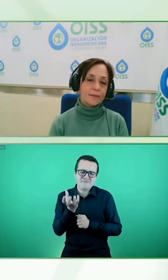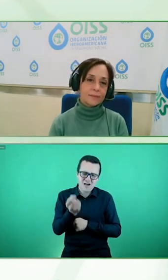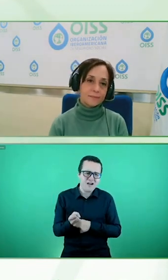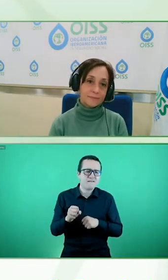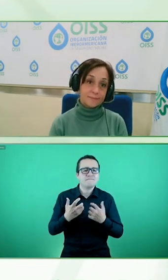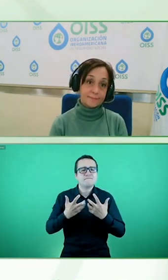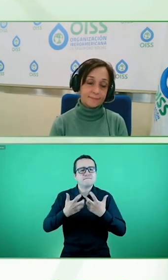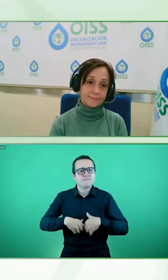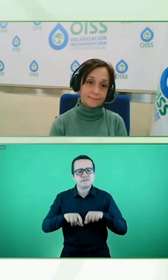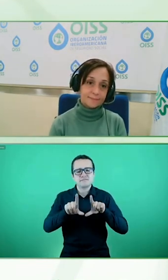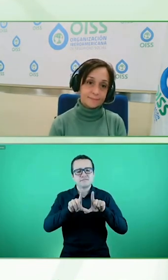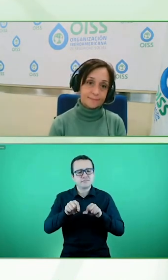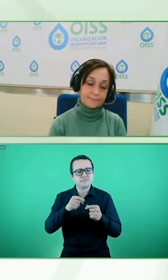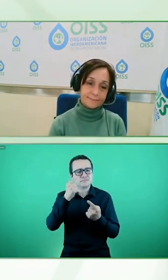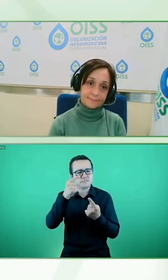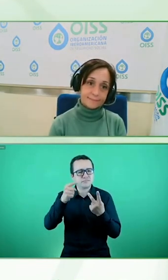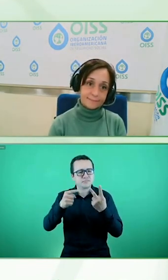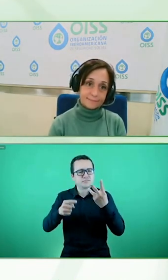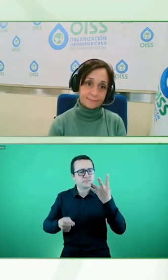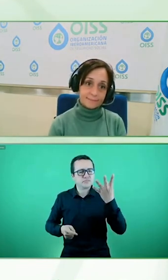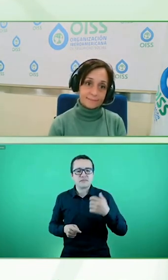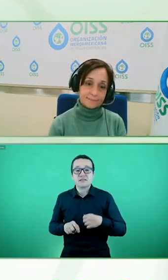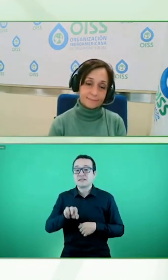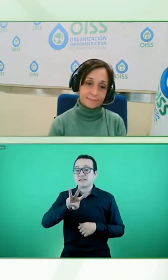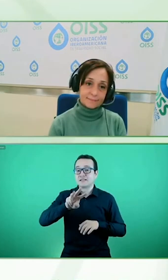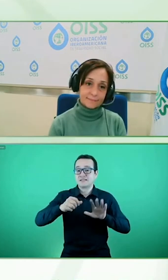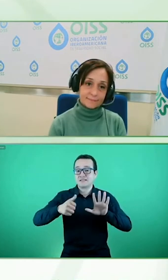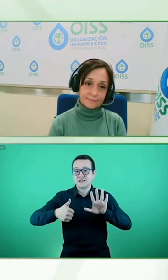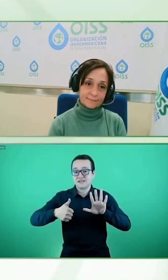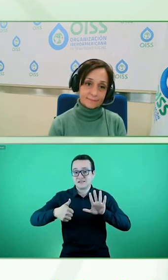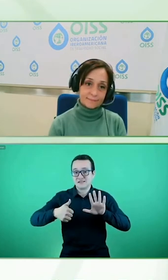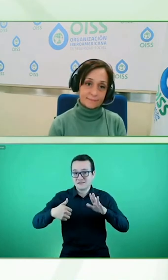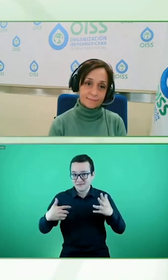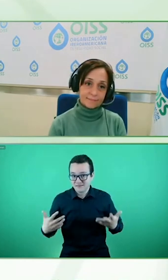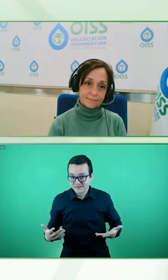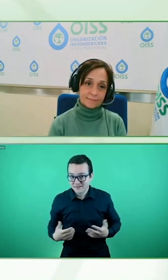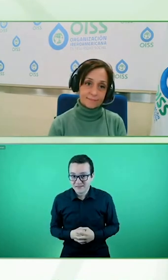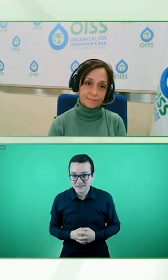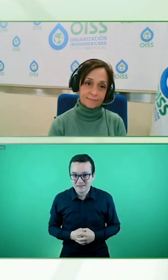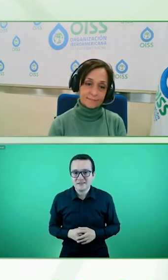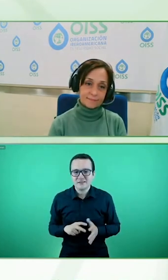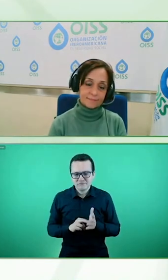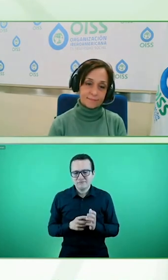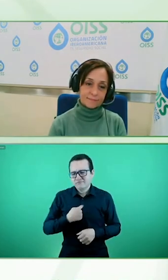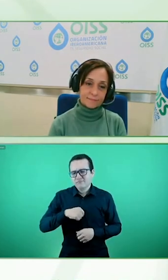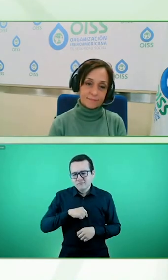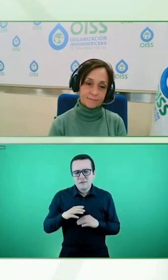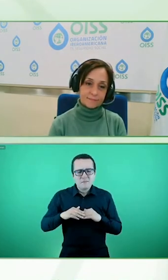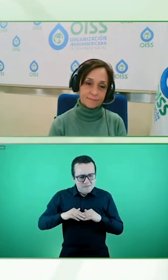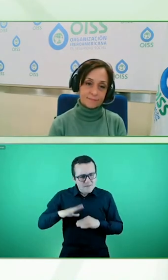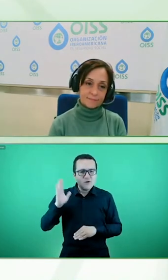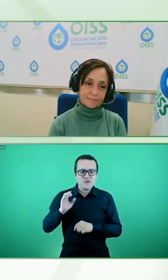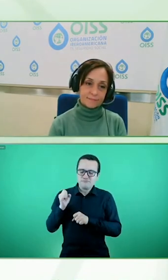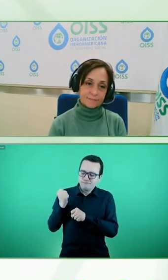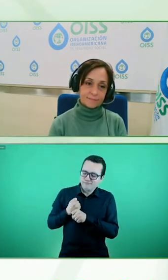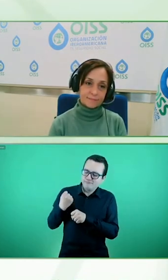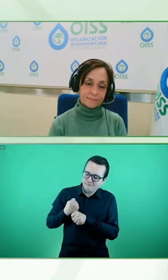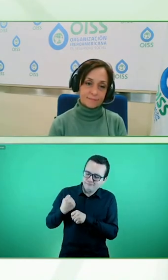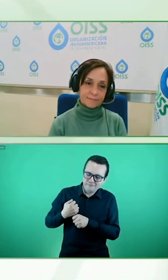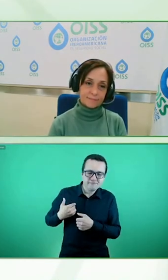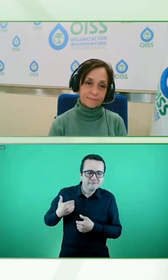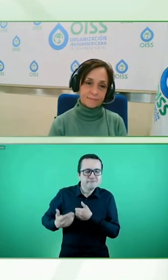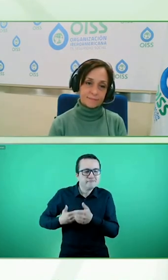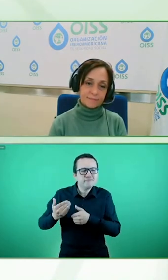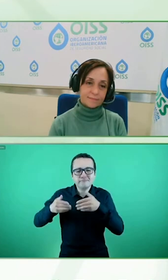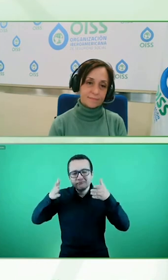saber que como dije normalmente trabajamos más en como generar más